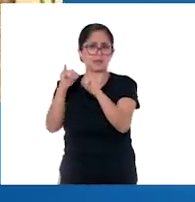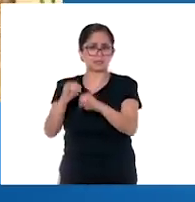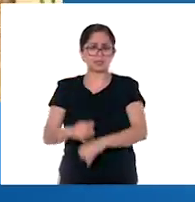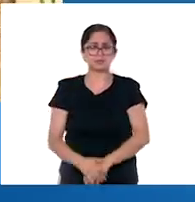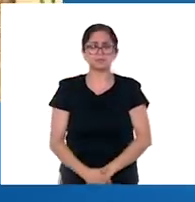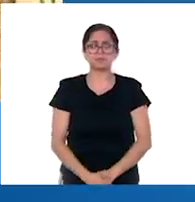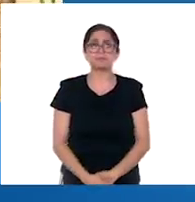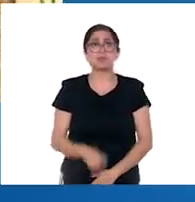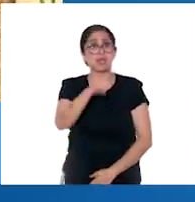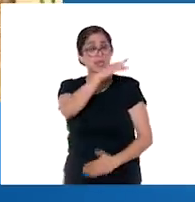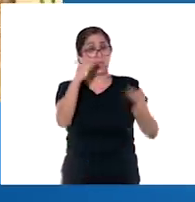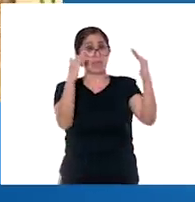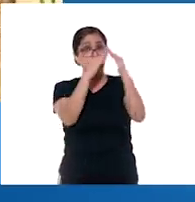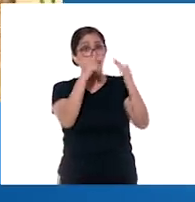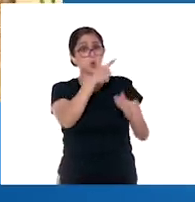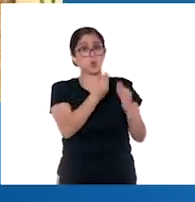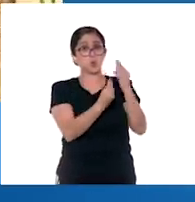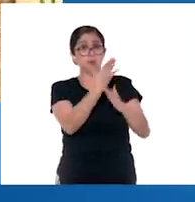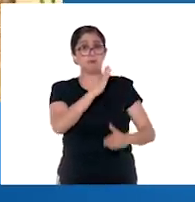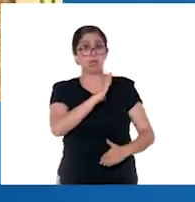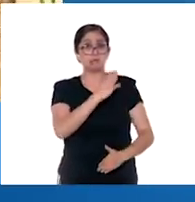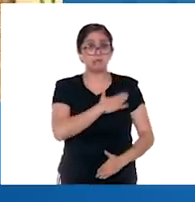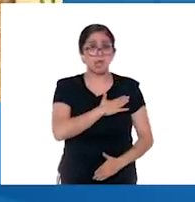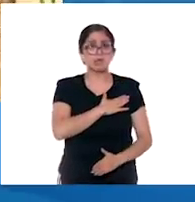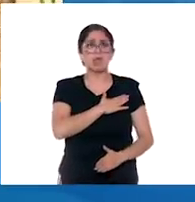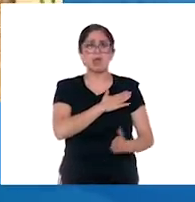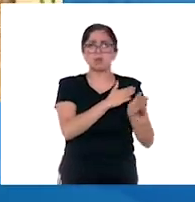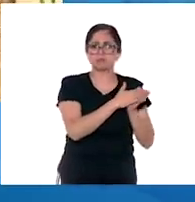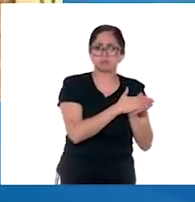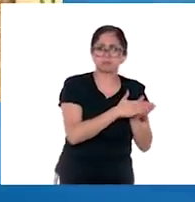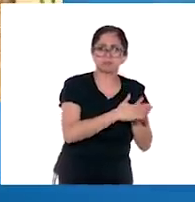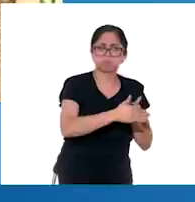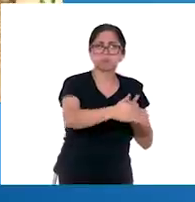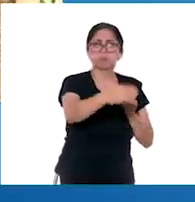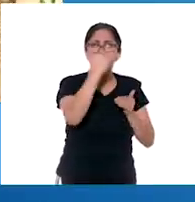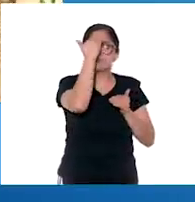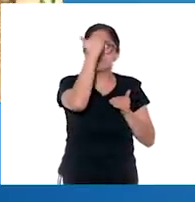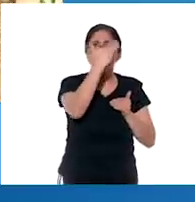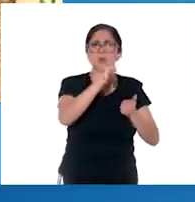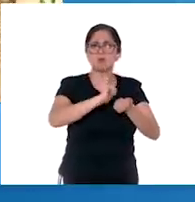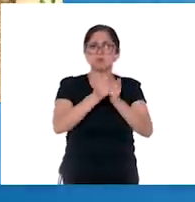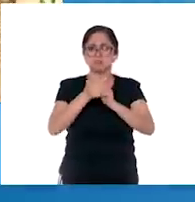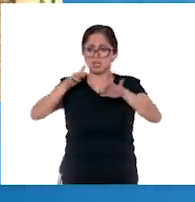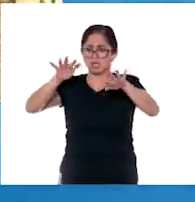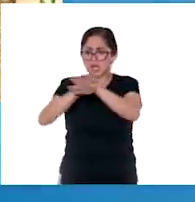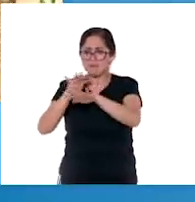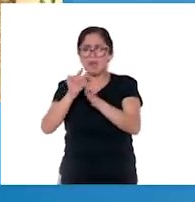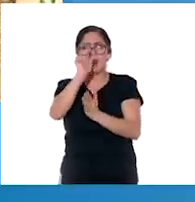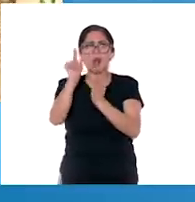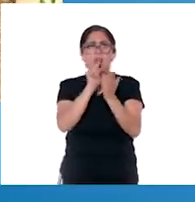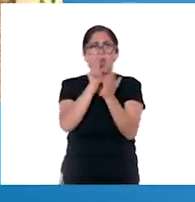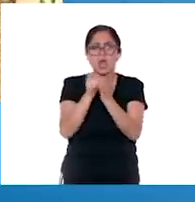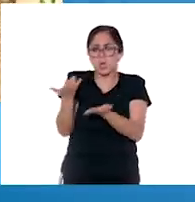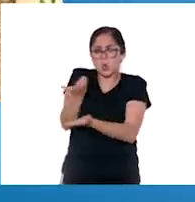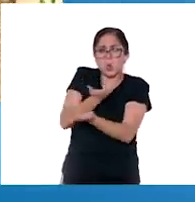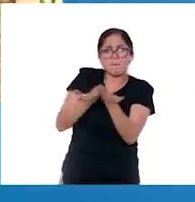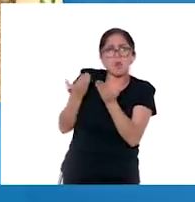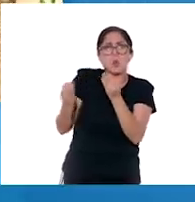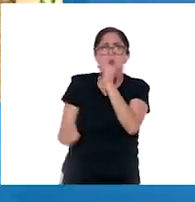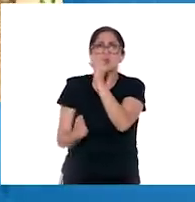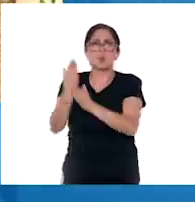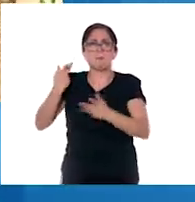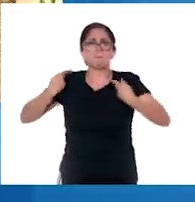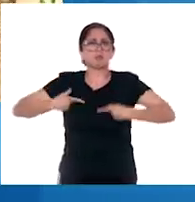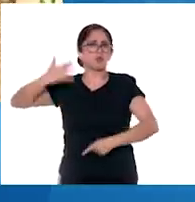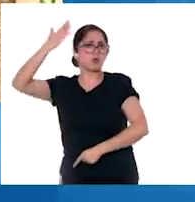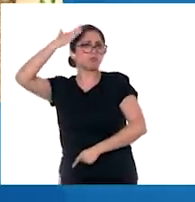nueva casa gobernante en España marcó una nueva etapa, pues muy pronto sucedieron algunas reformas al comercio y se introdujeron nuevos funcionarios